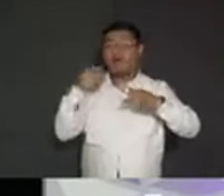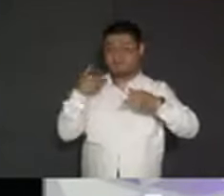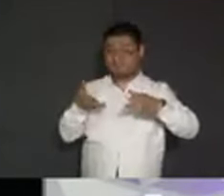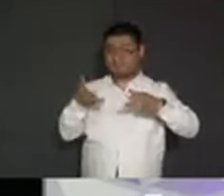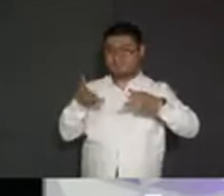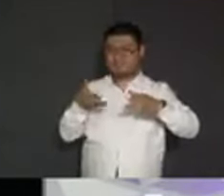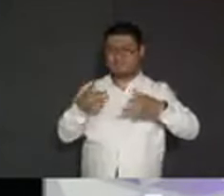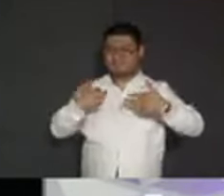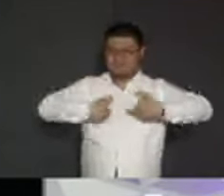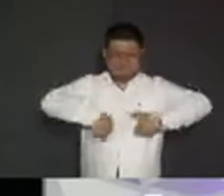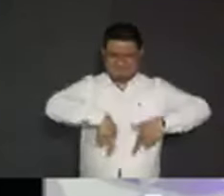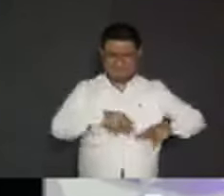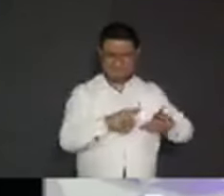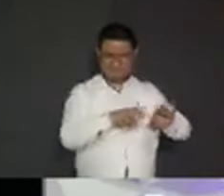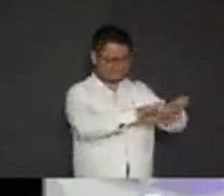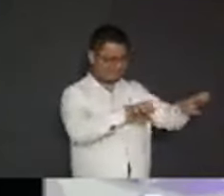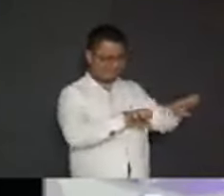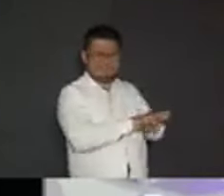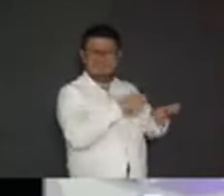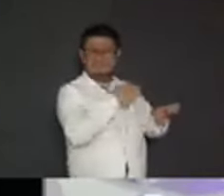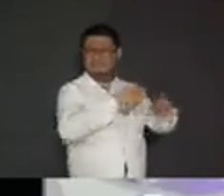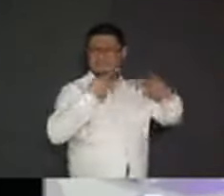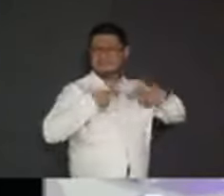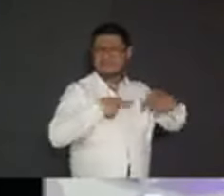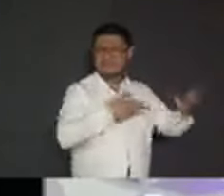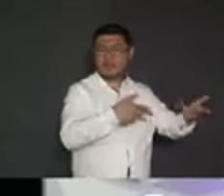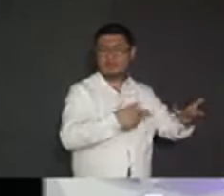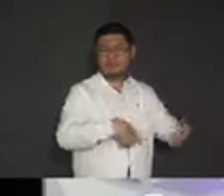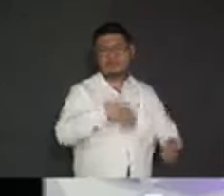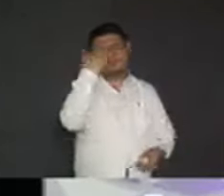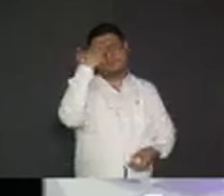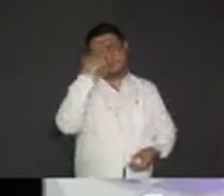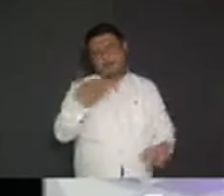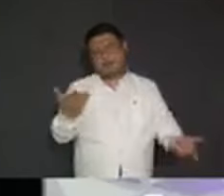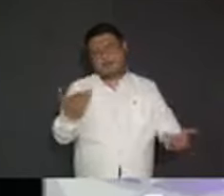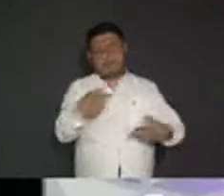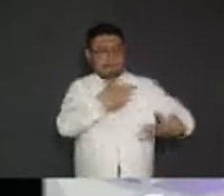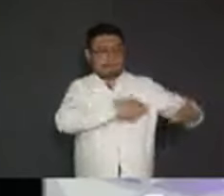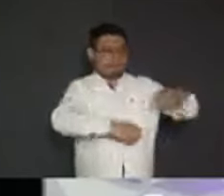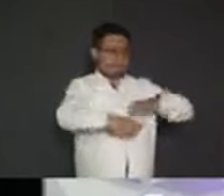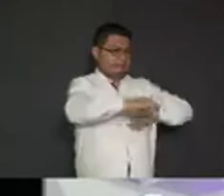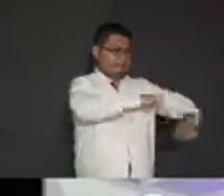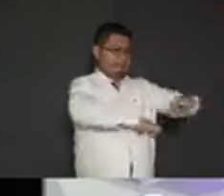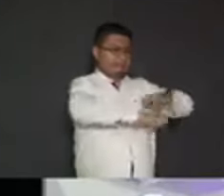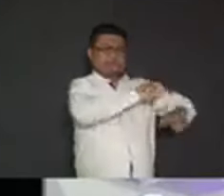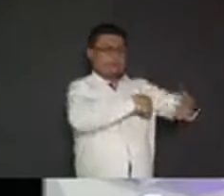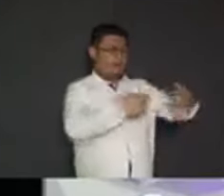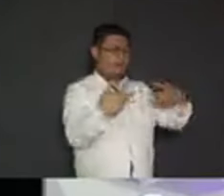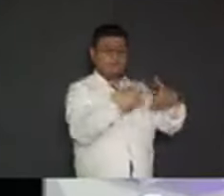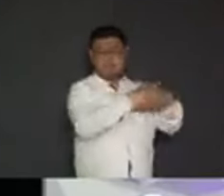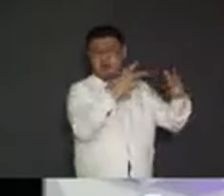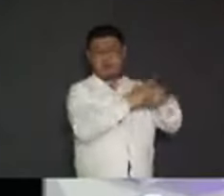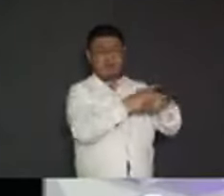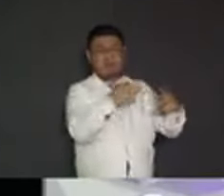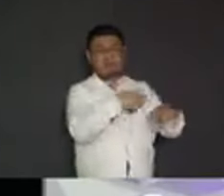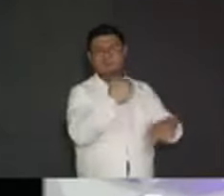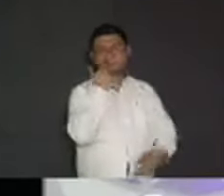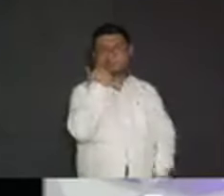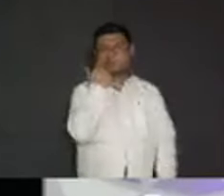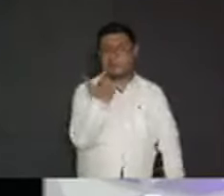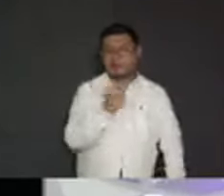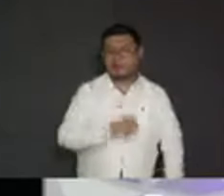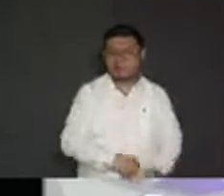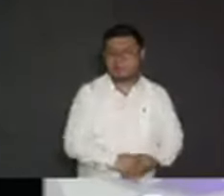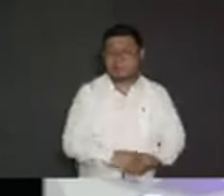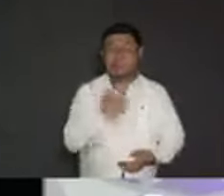ni los intereses del presidente. Está claro por la revolución que tienen en su partido que no lo quieren. Mejor vota por